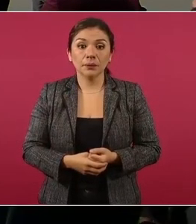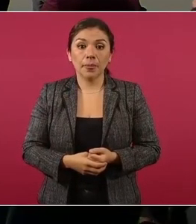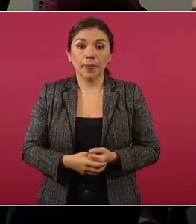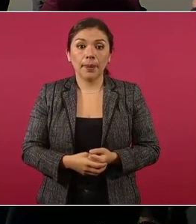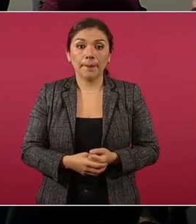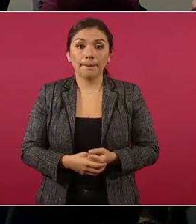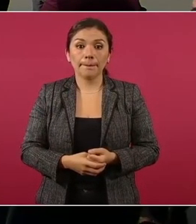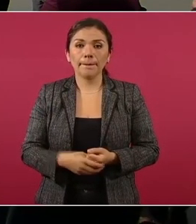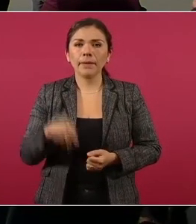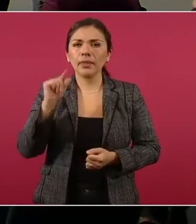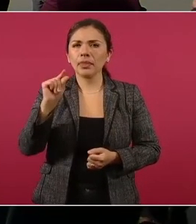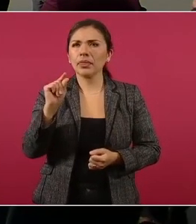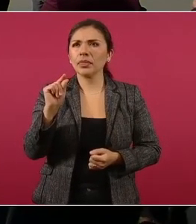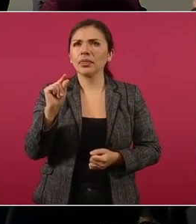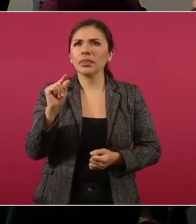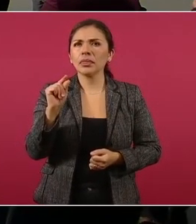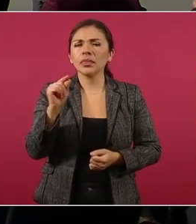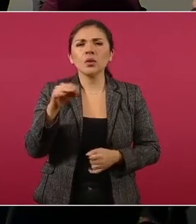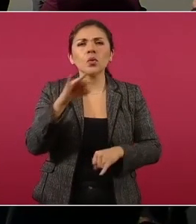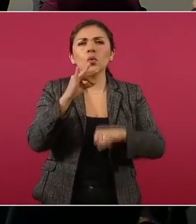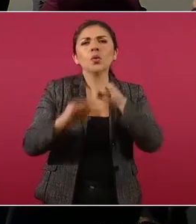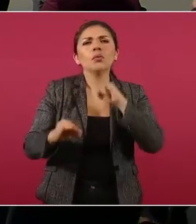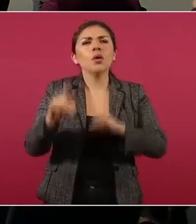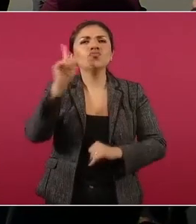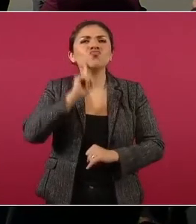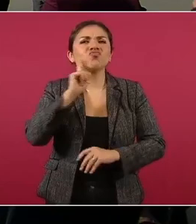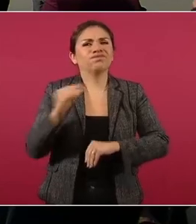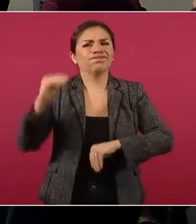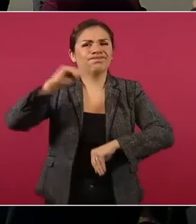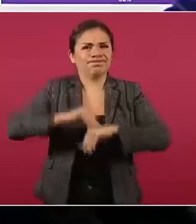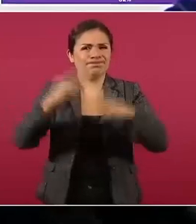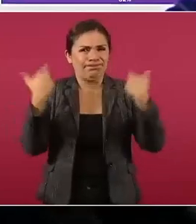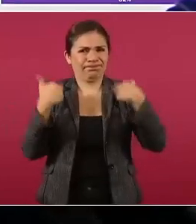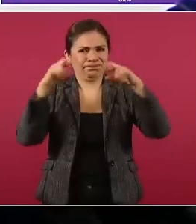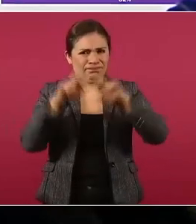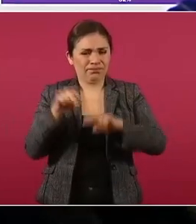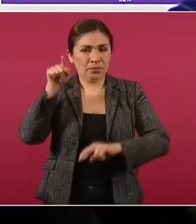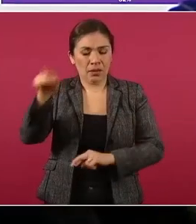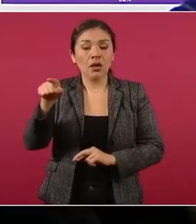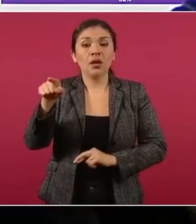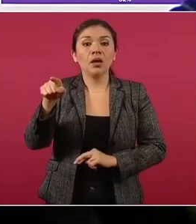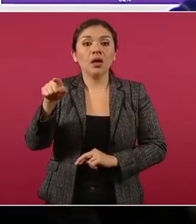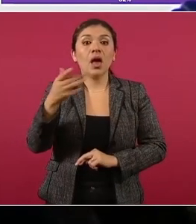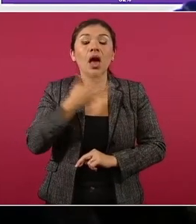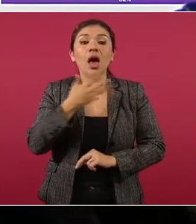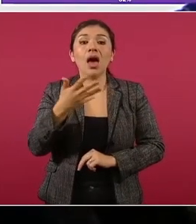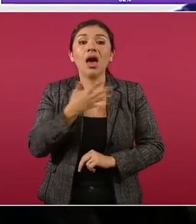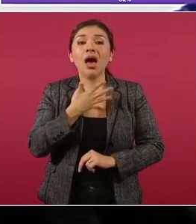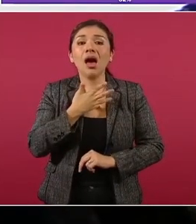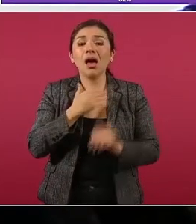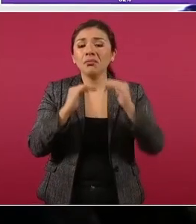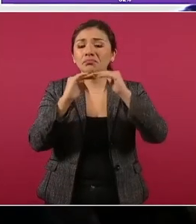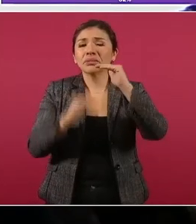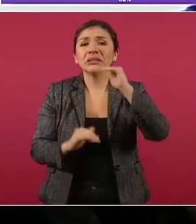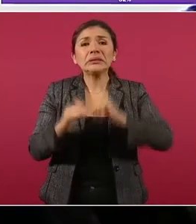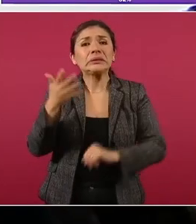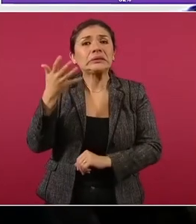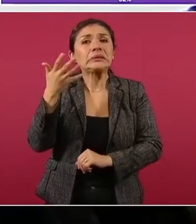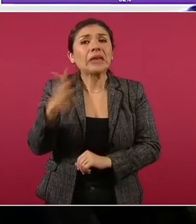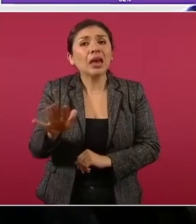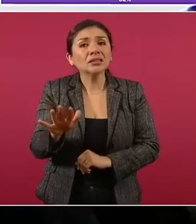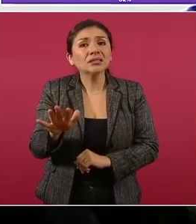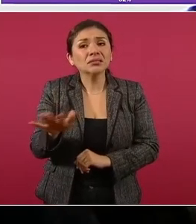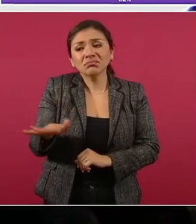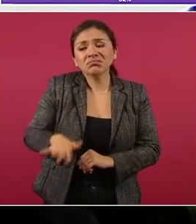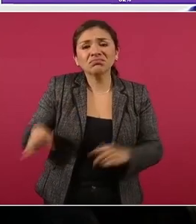La última primera ministra llegó a tener 10 de